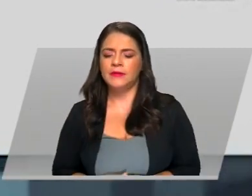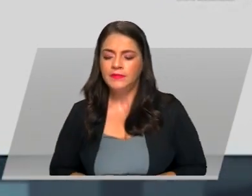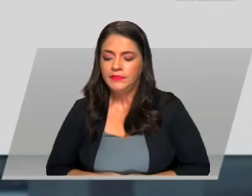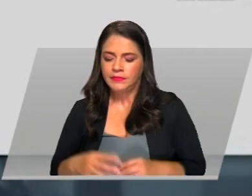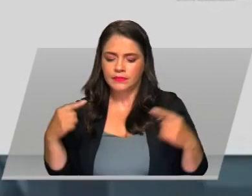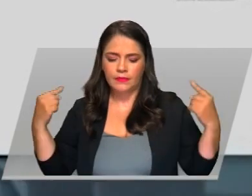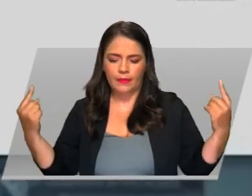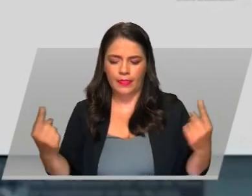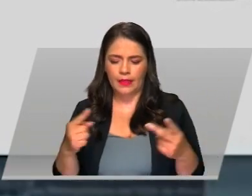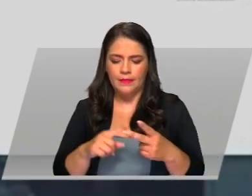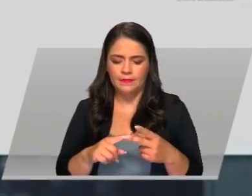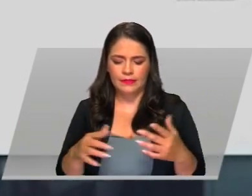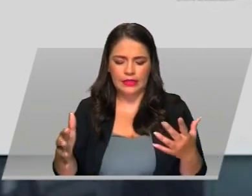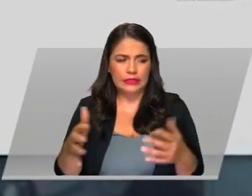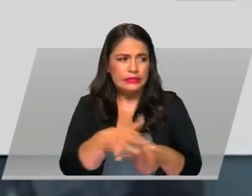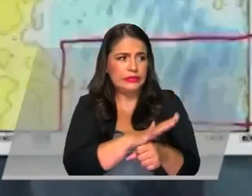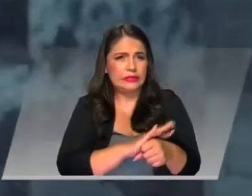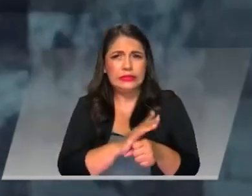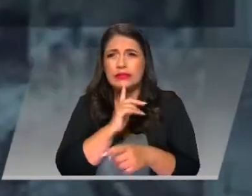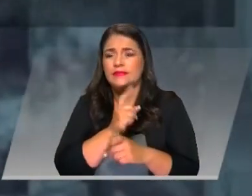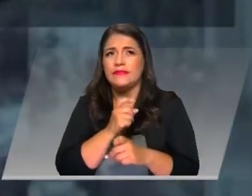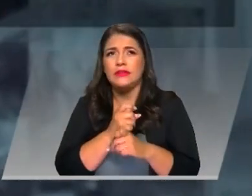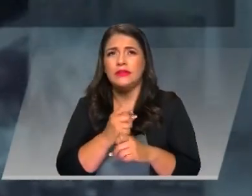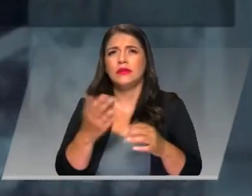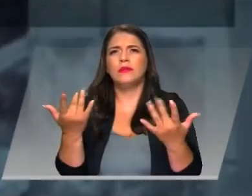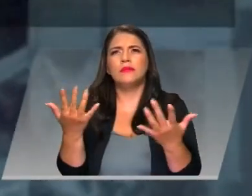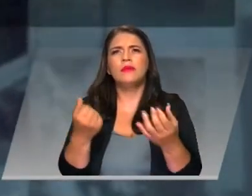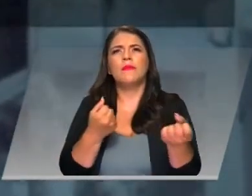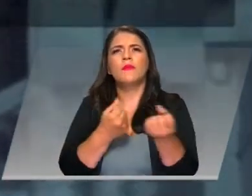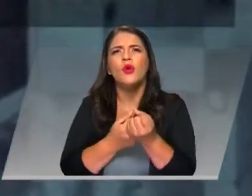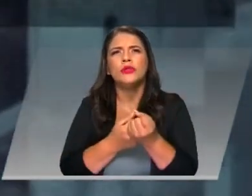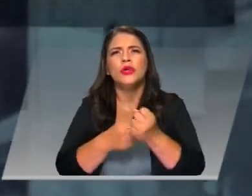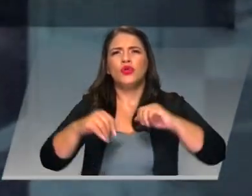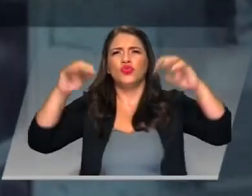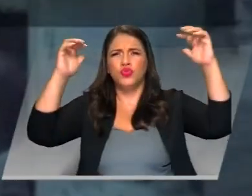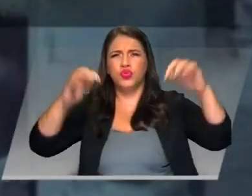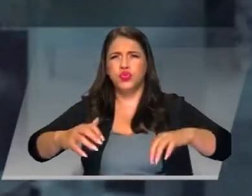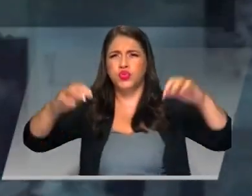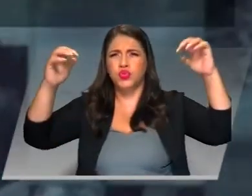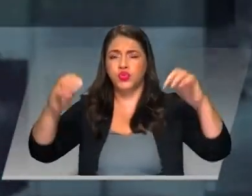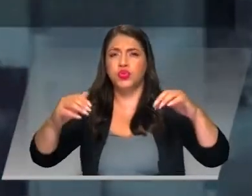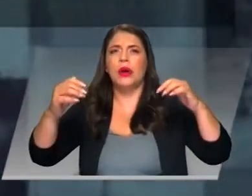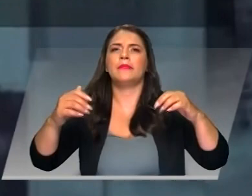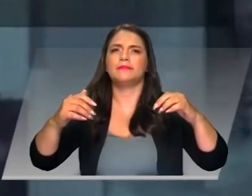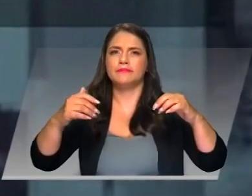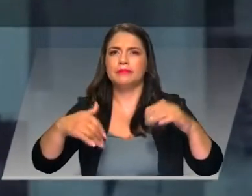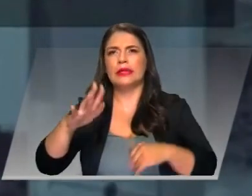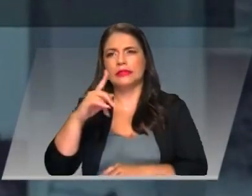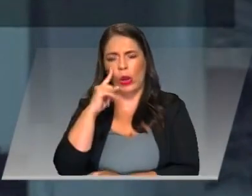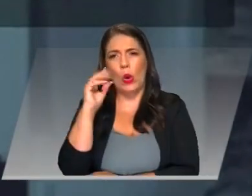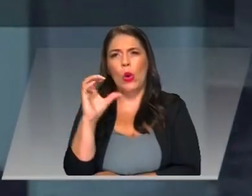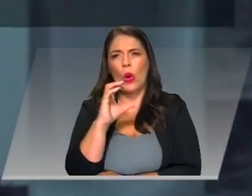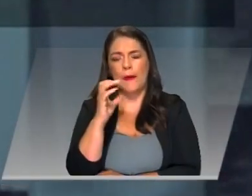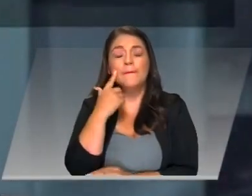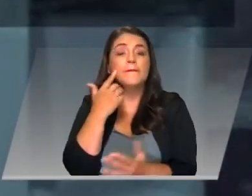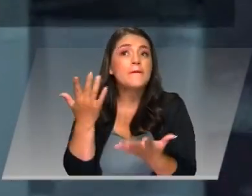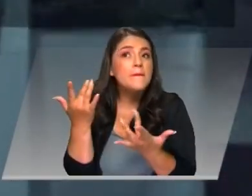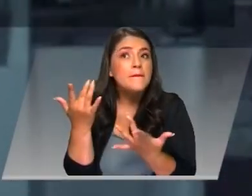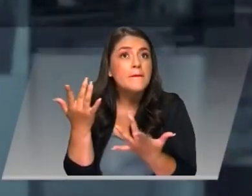Y todavía esos patrones de circulación atmosférica están favoreciendo la ocurrencia de precipitaciones sobre nuestro país y